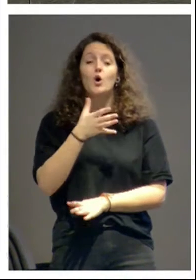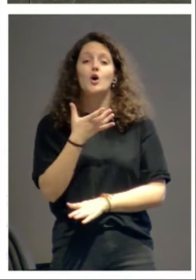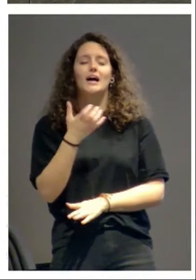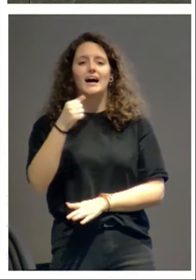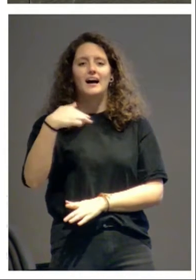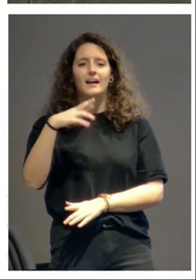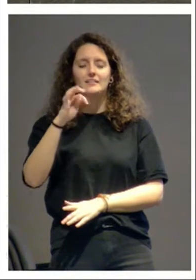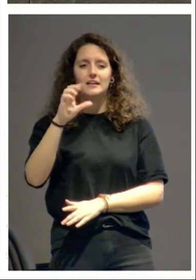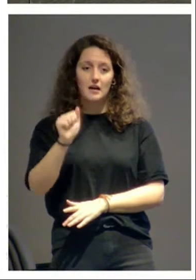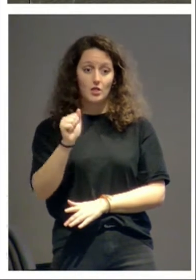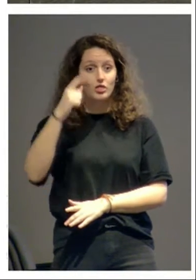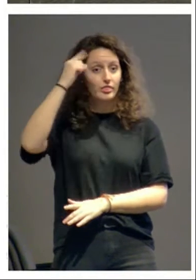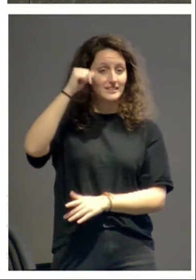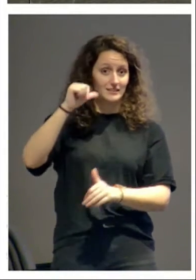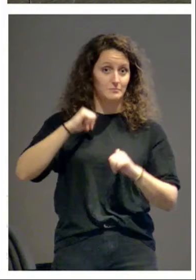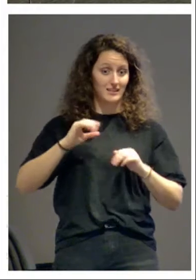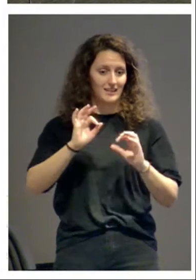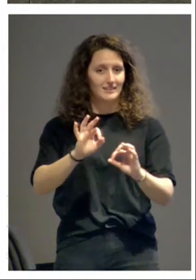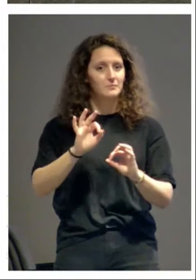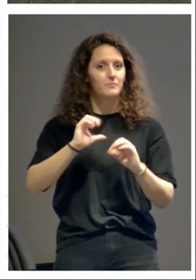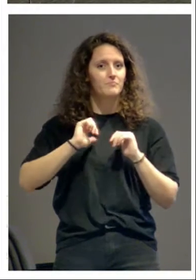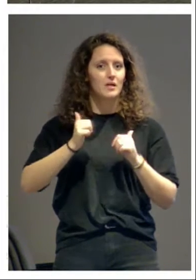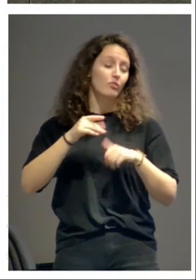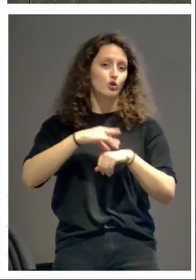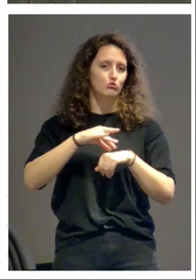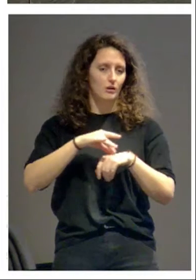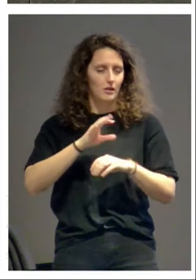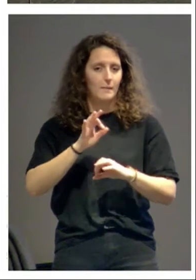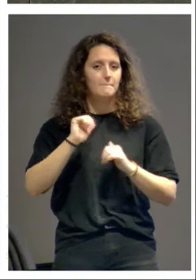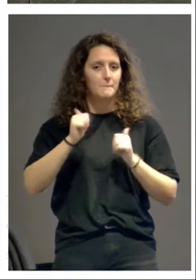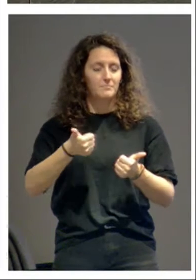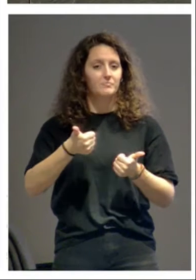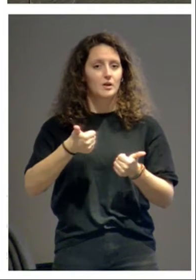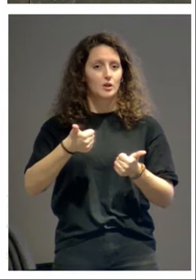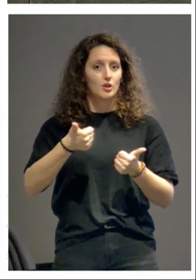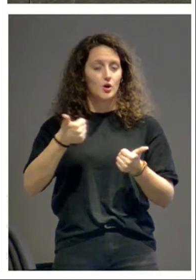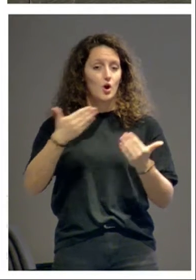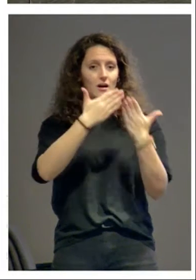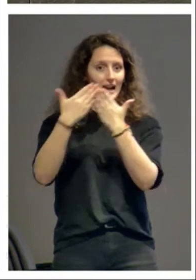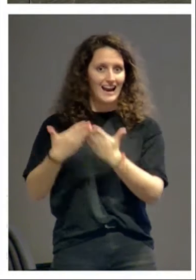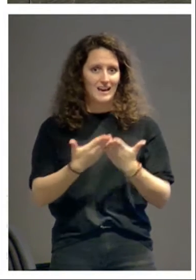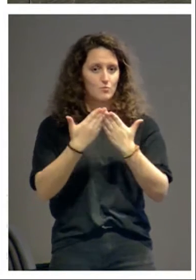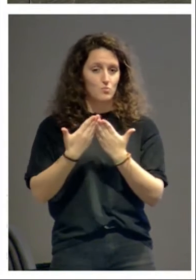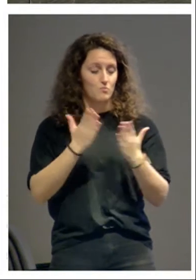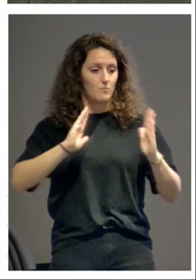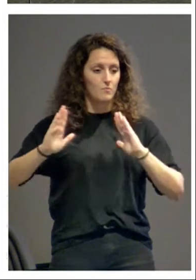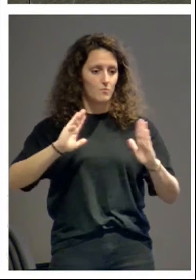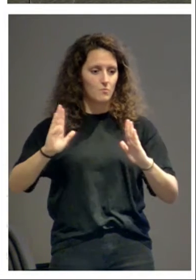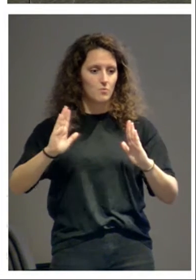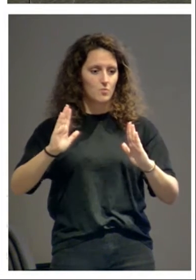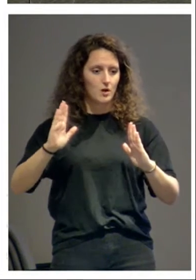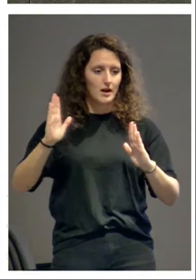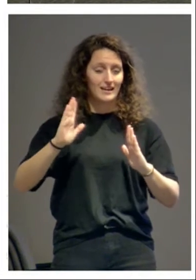su tesis doctoral sobre el modo de construir en época tardorrománica en el Valle del Ebro. Y